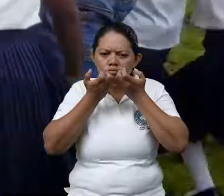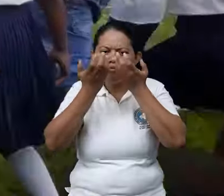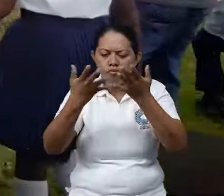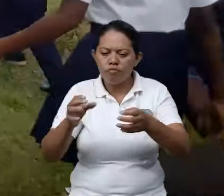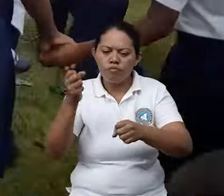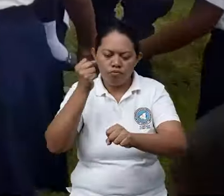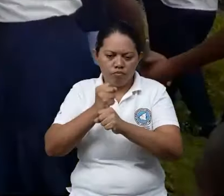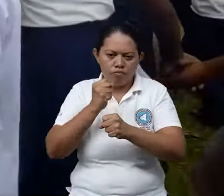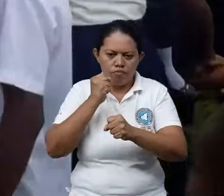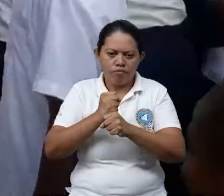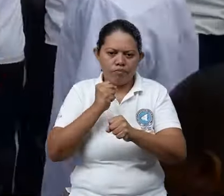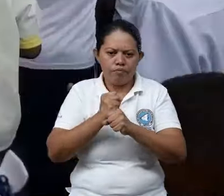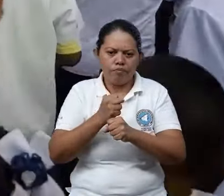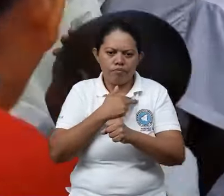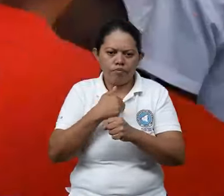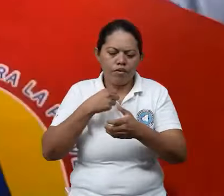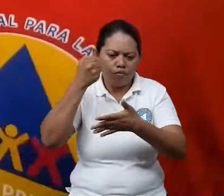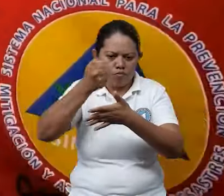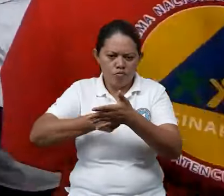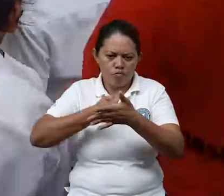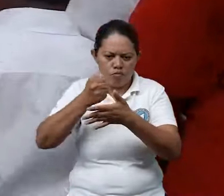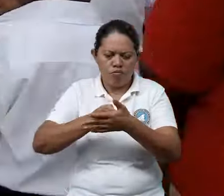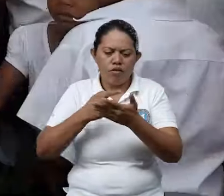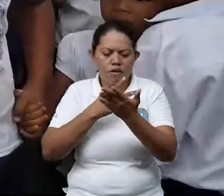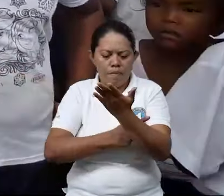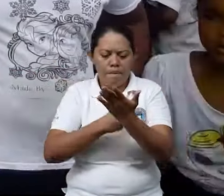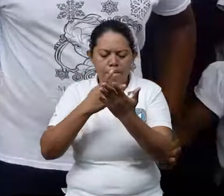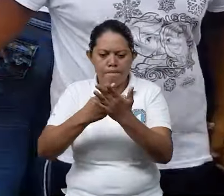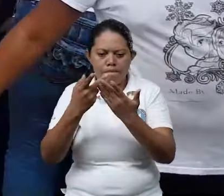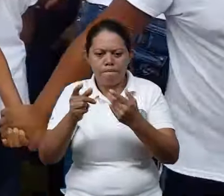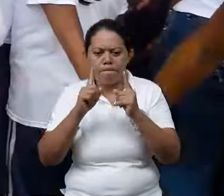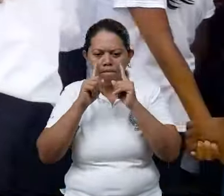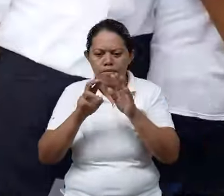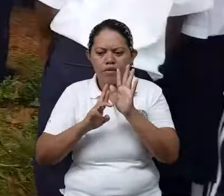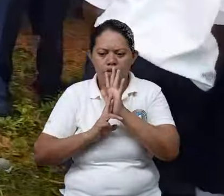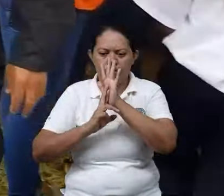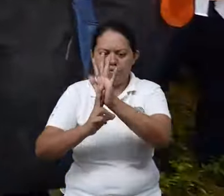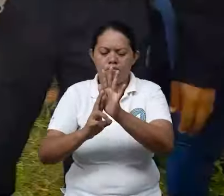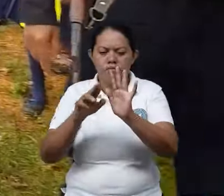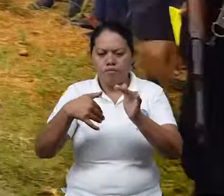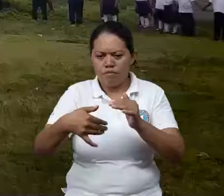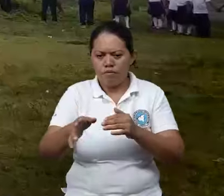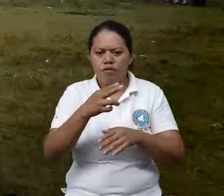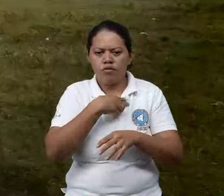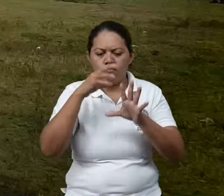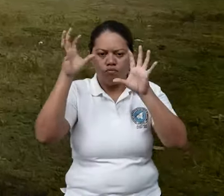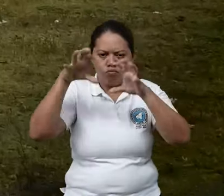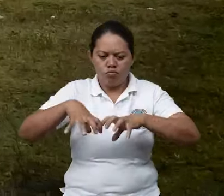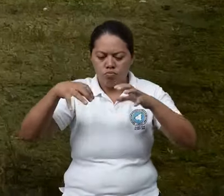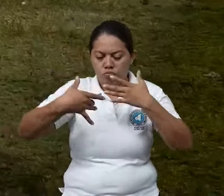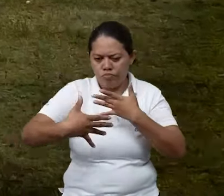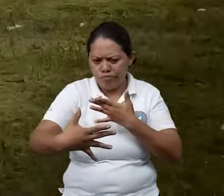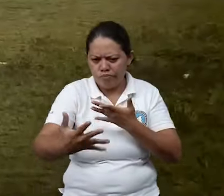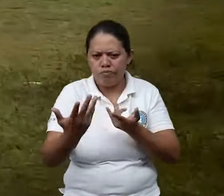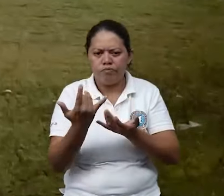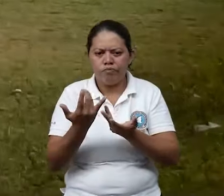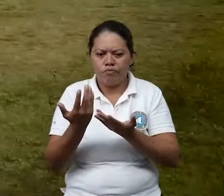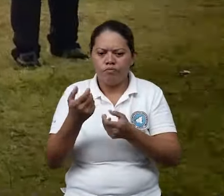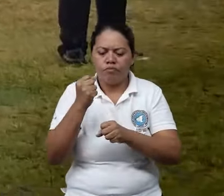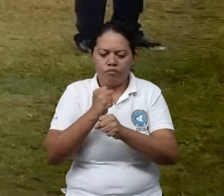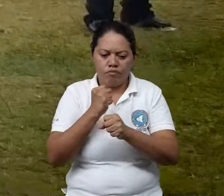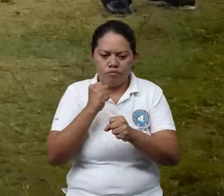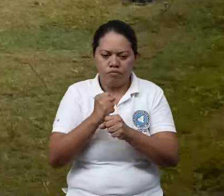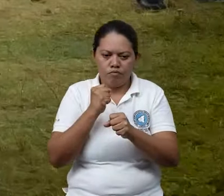estamos trabajando en impulsar lo que son los planes de respuesta ante la temporada de invierno. Principalmente